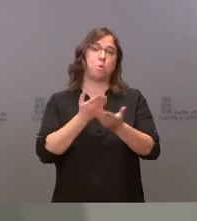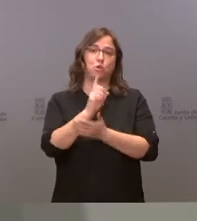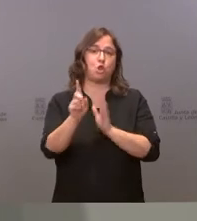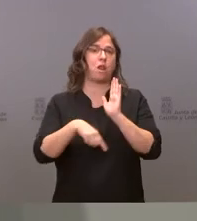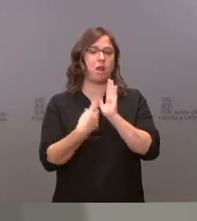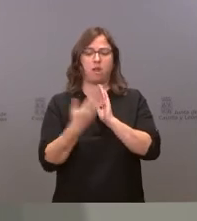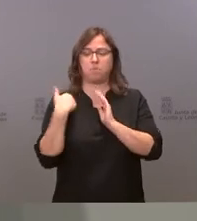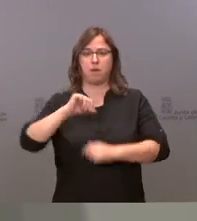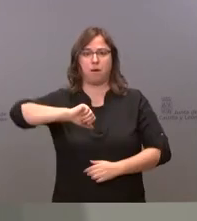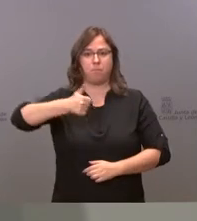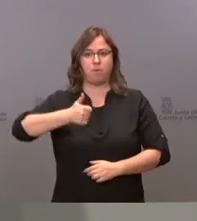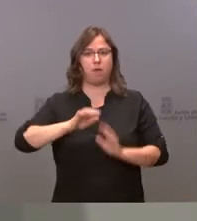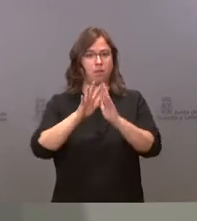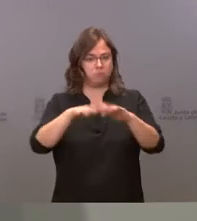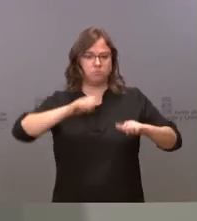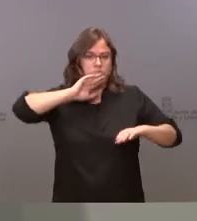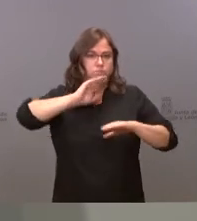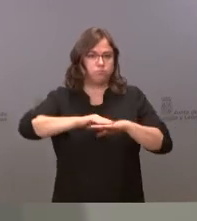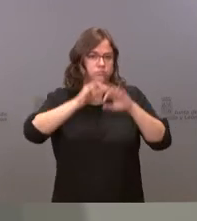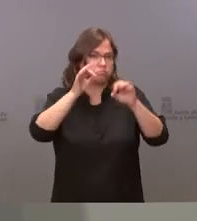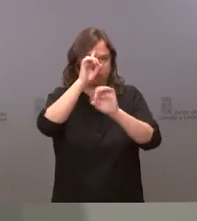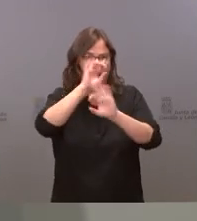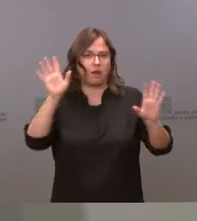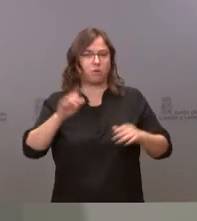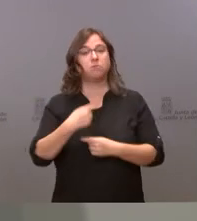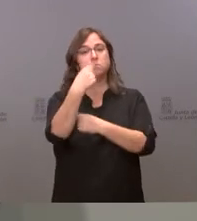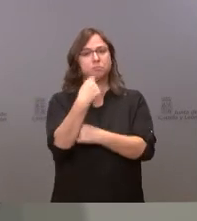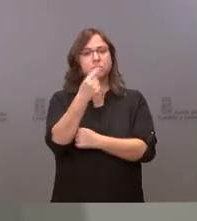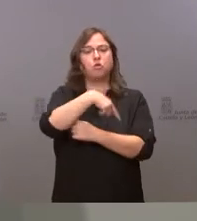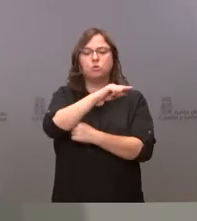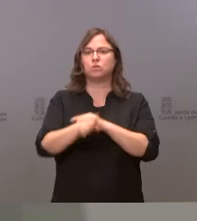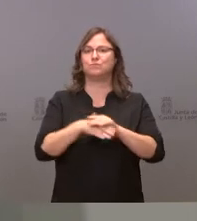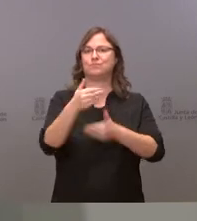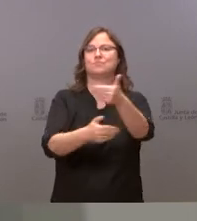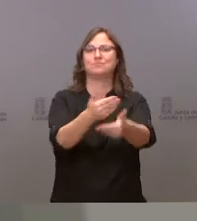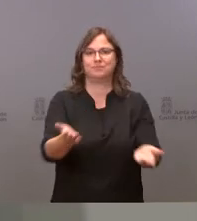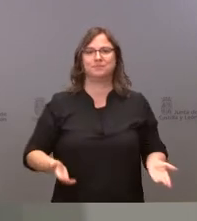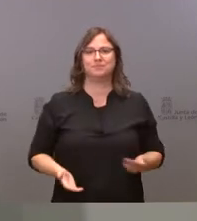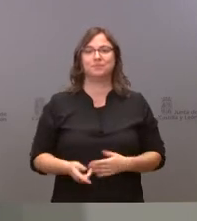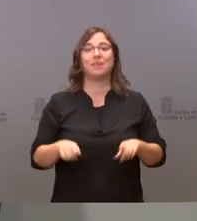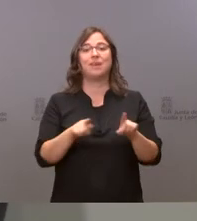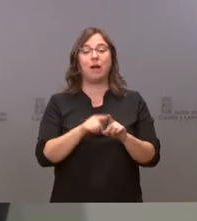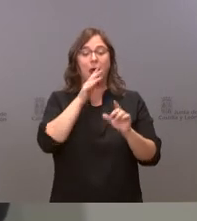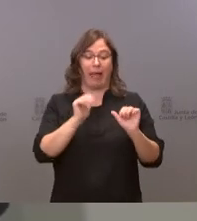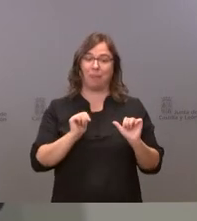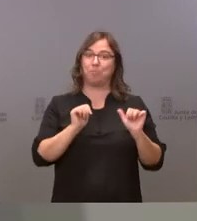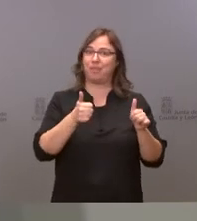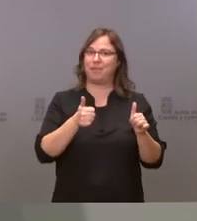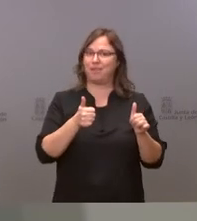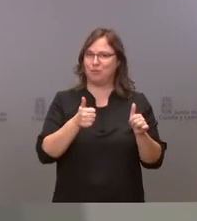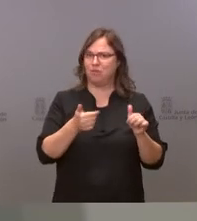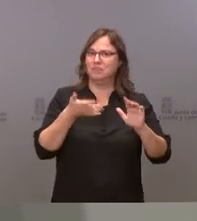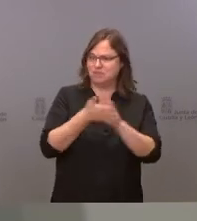en este último pleno que nos incita a seguir avanzando no a comenzar a avanzar sino a seguir